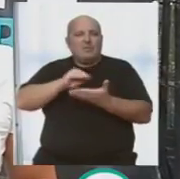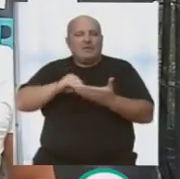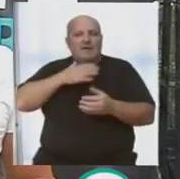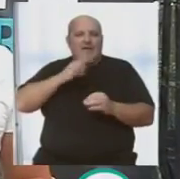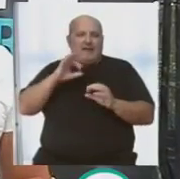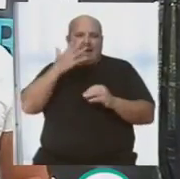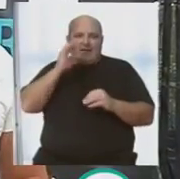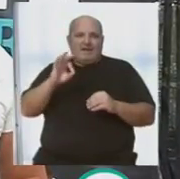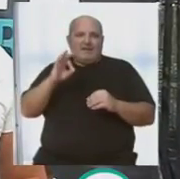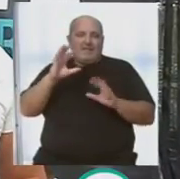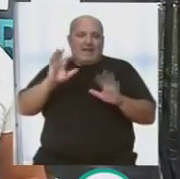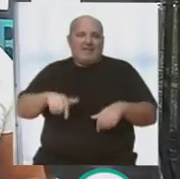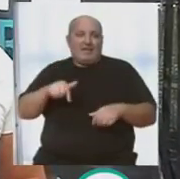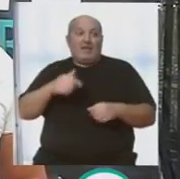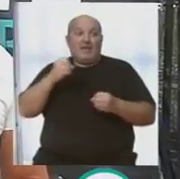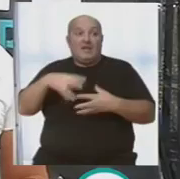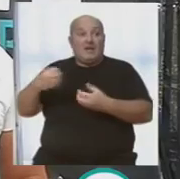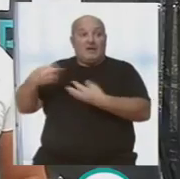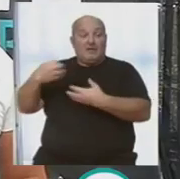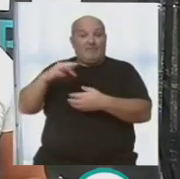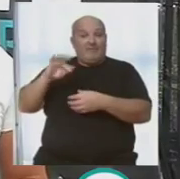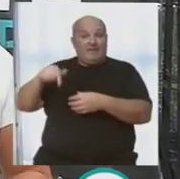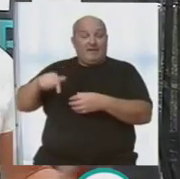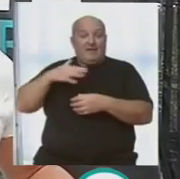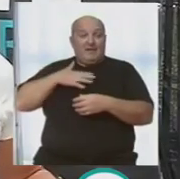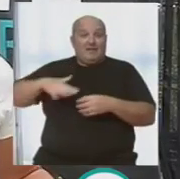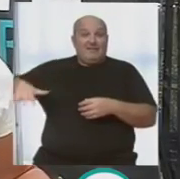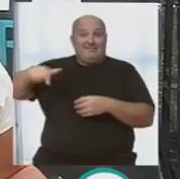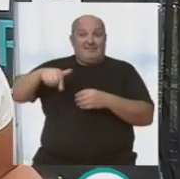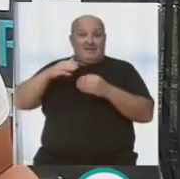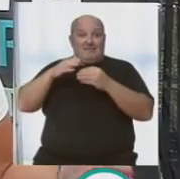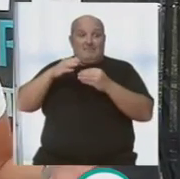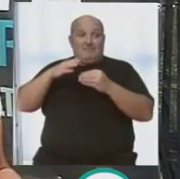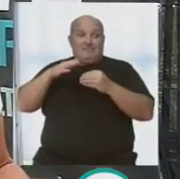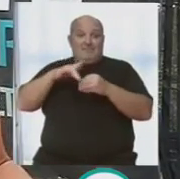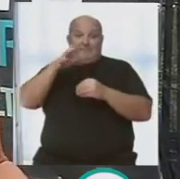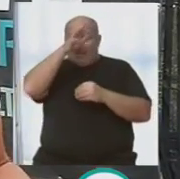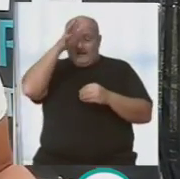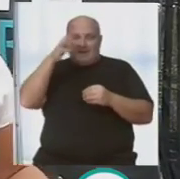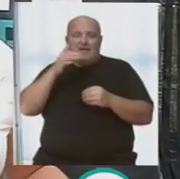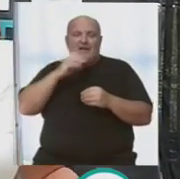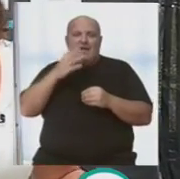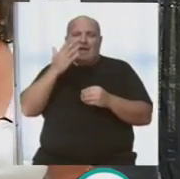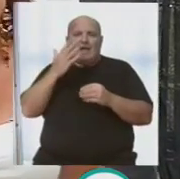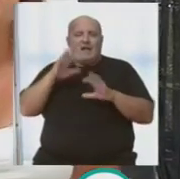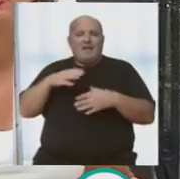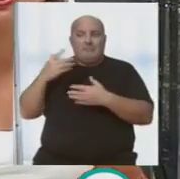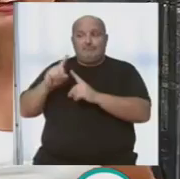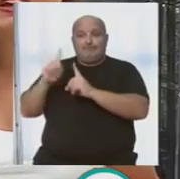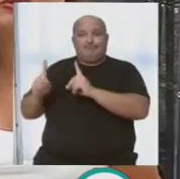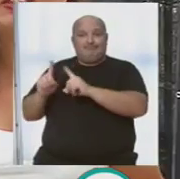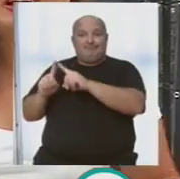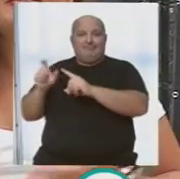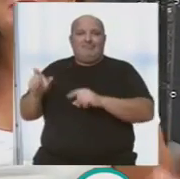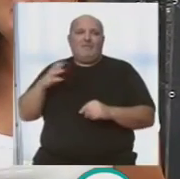del Carnaval de Cádiz, y para hablar de esta emblemática cita que tiene lugar este verano en Cádiz, está con nosotros una